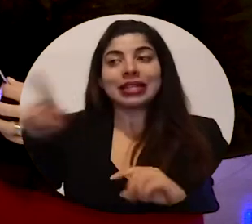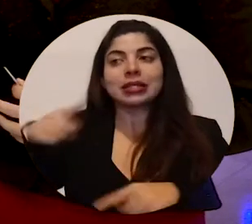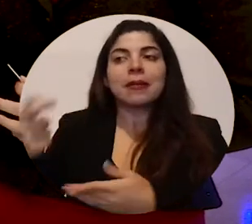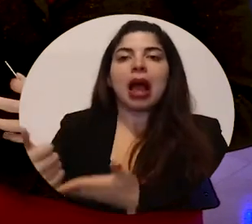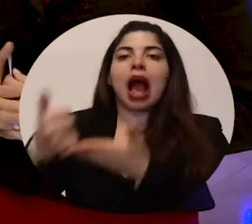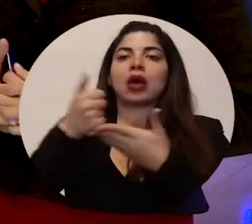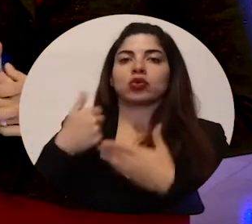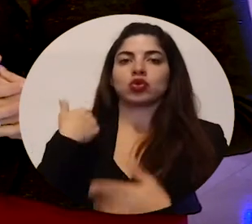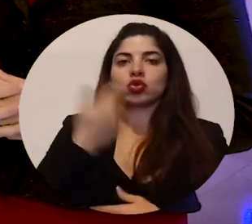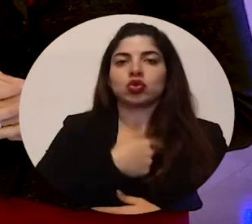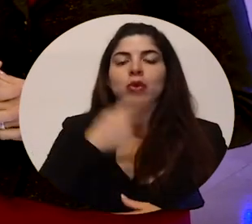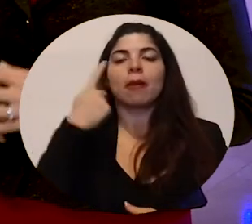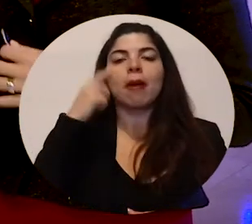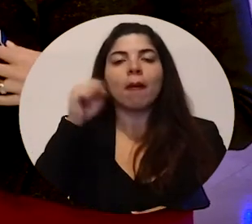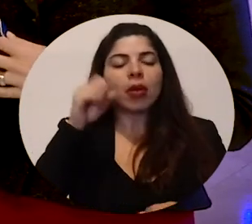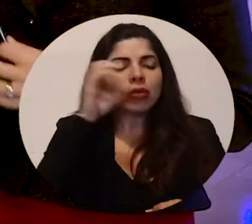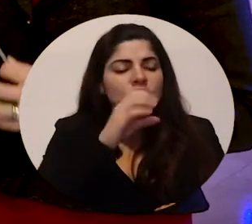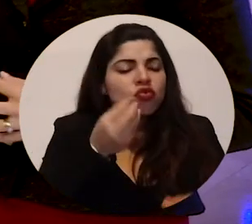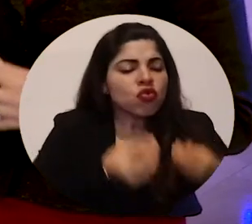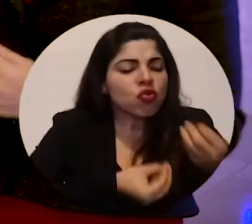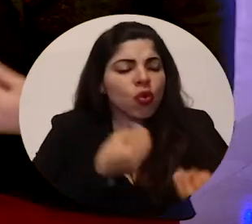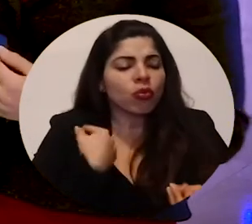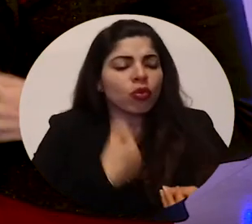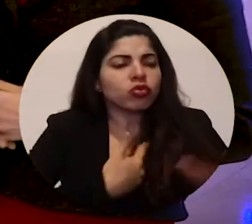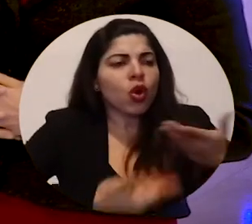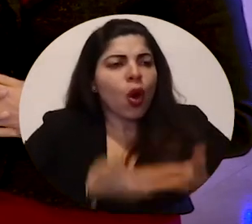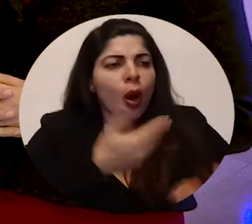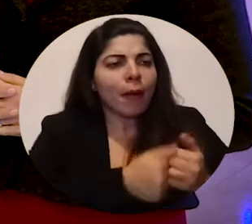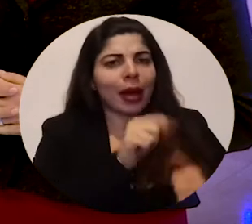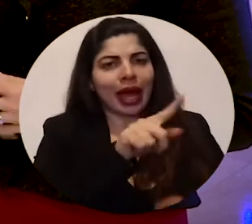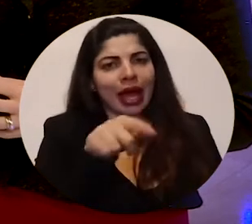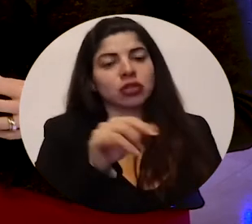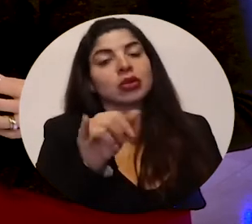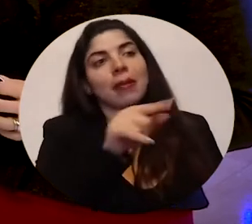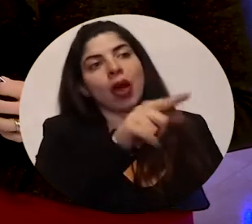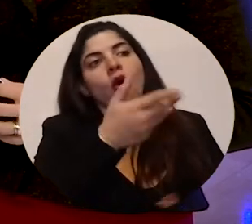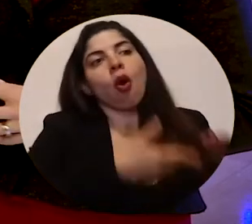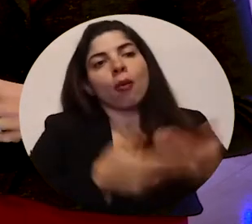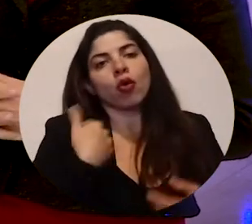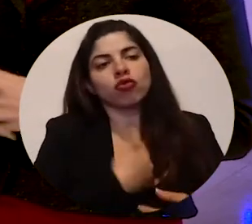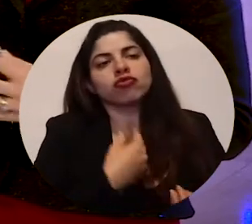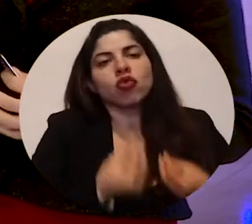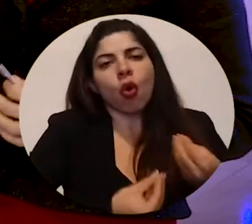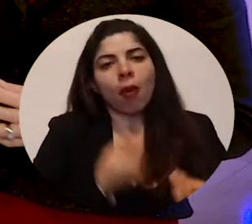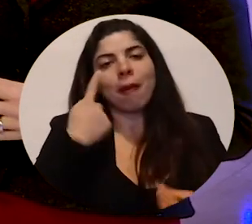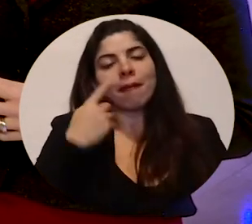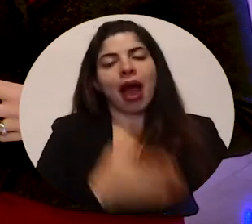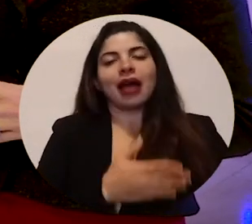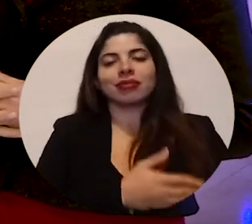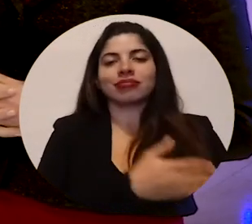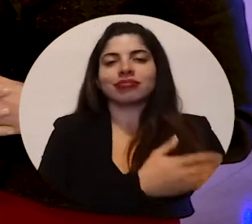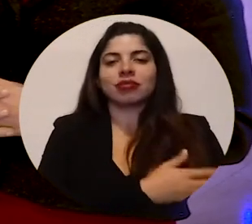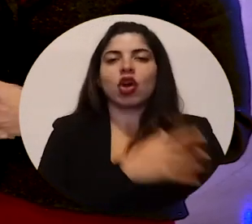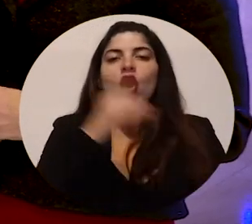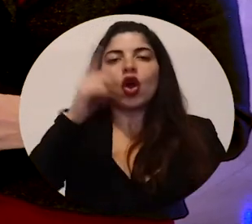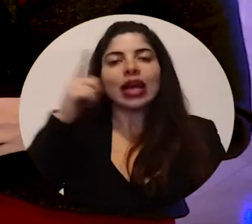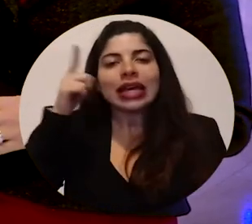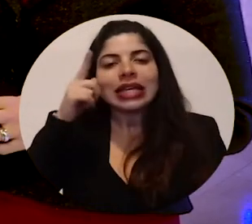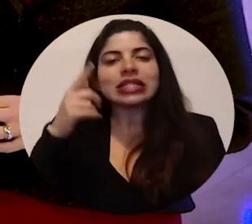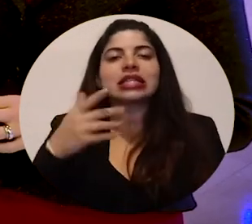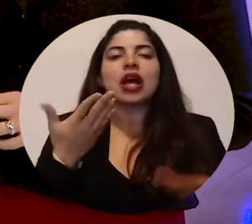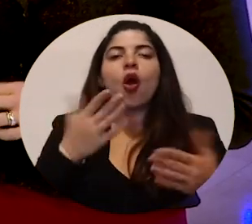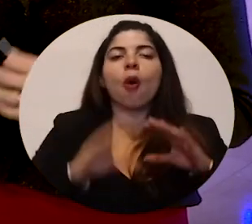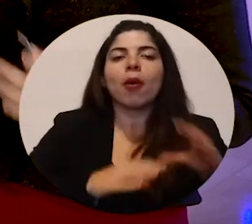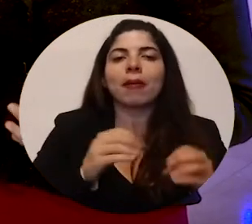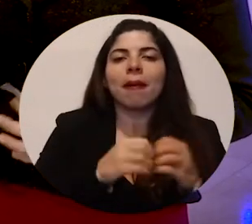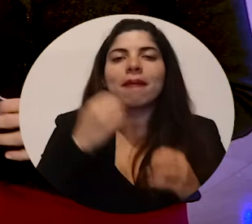a identificar a dónde podemos cooperar con ellos o ellos también con nosotros para mejorar aspectos de logística y de facilitación de